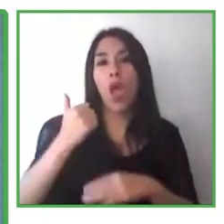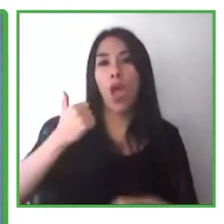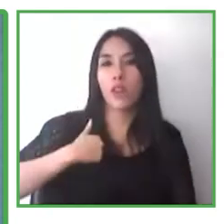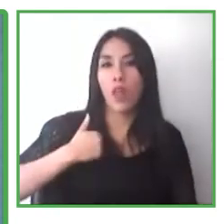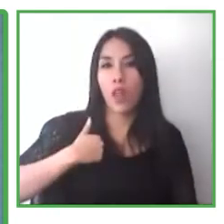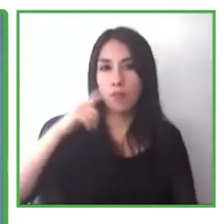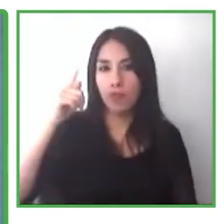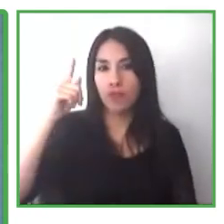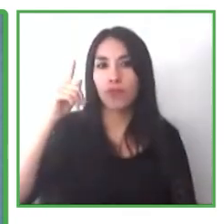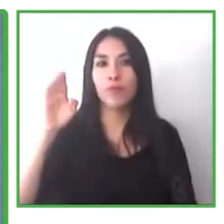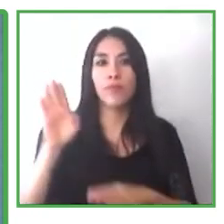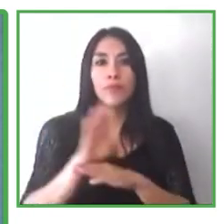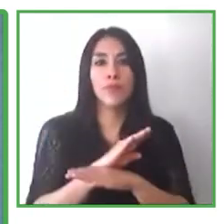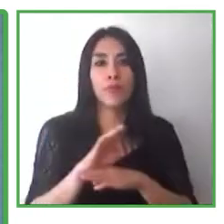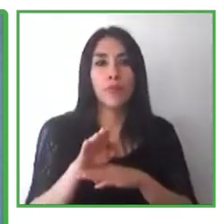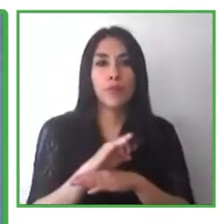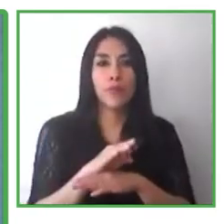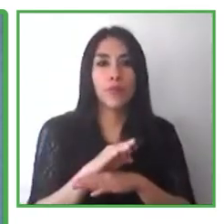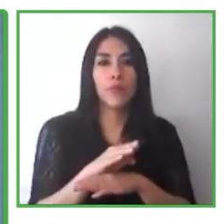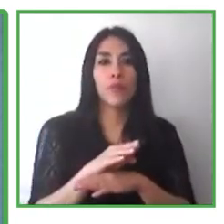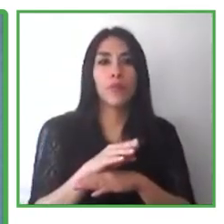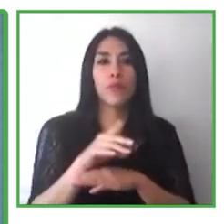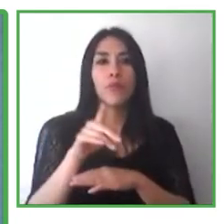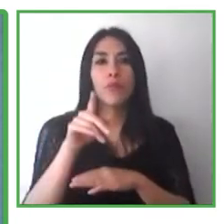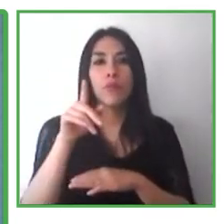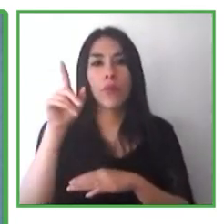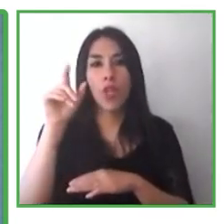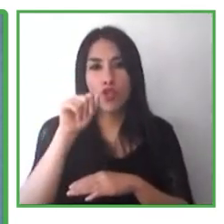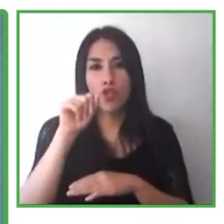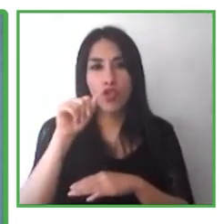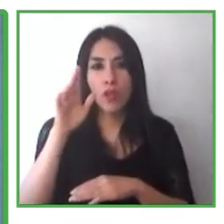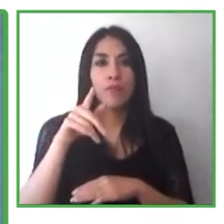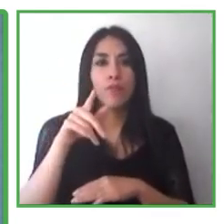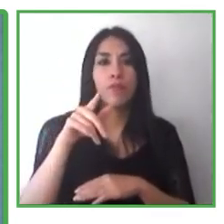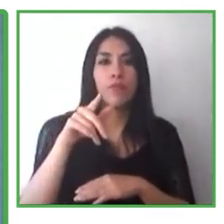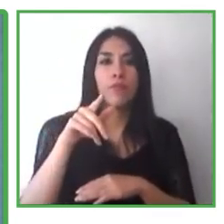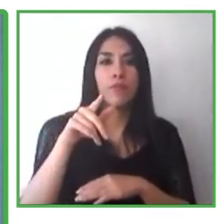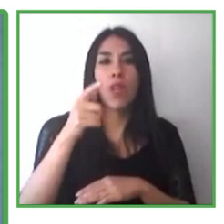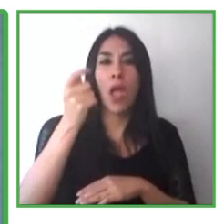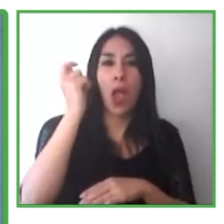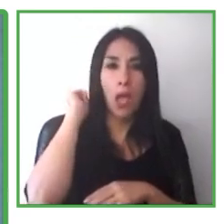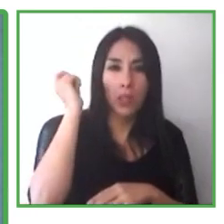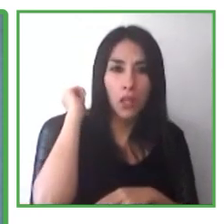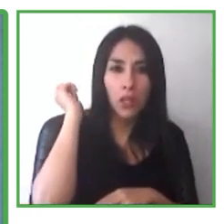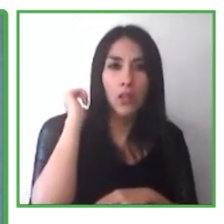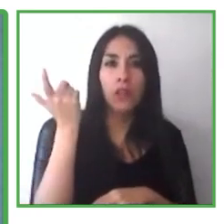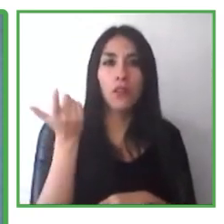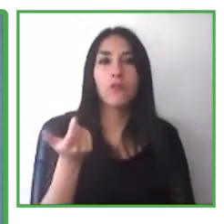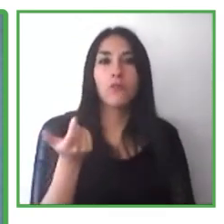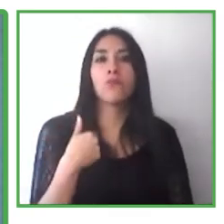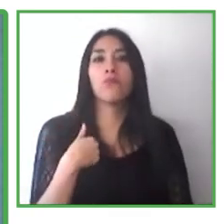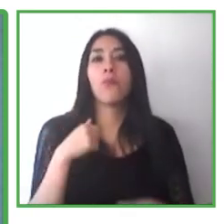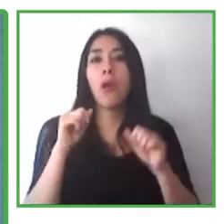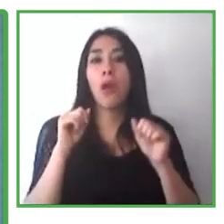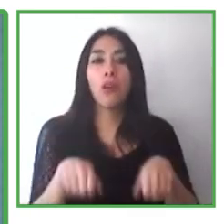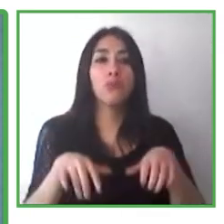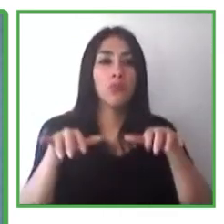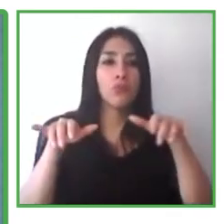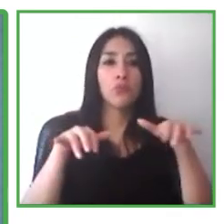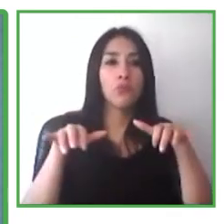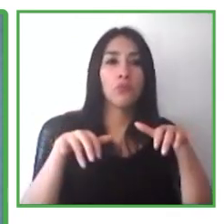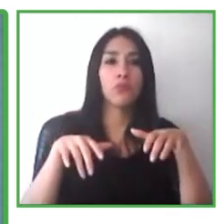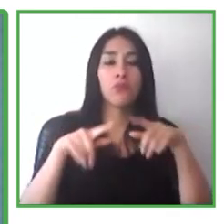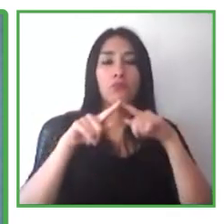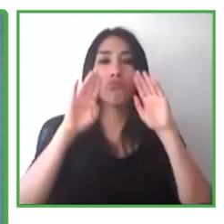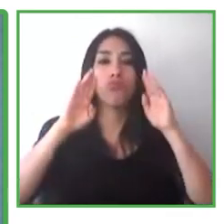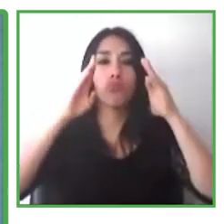tratamos de desestigmatizar el autismo, tratamos de hacerlo mediante diversas